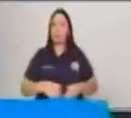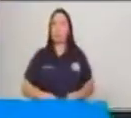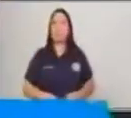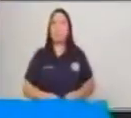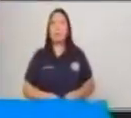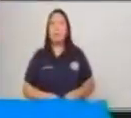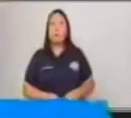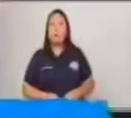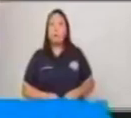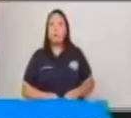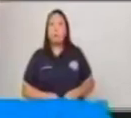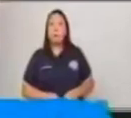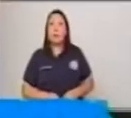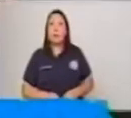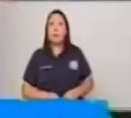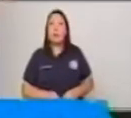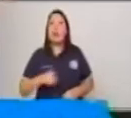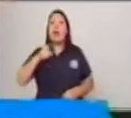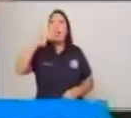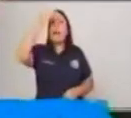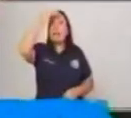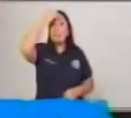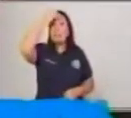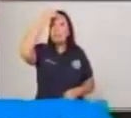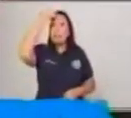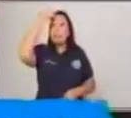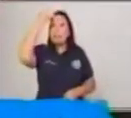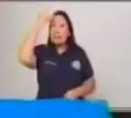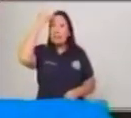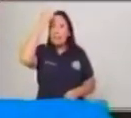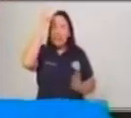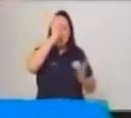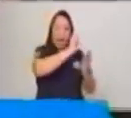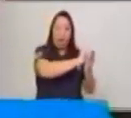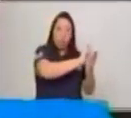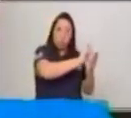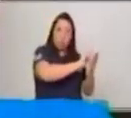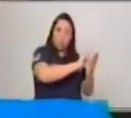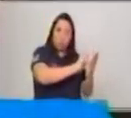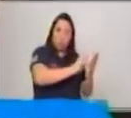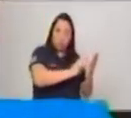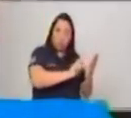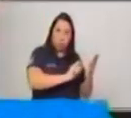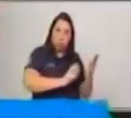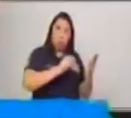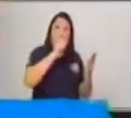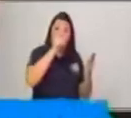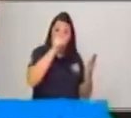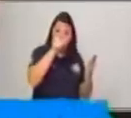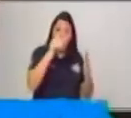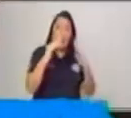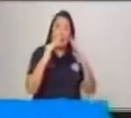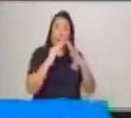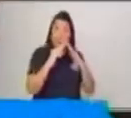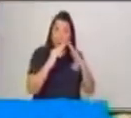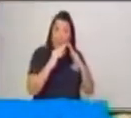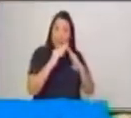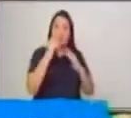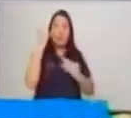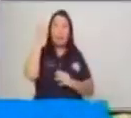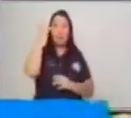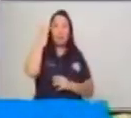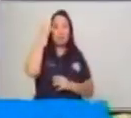Pues, nos quedó de tarea escribir una narración de una situación que nos ocurrió en la vida diaria.